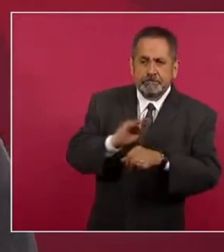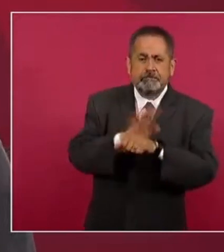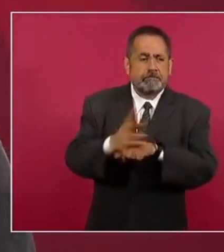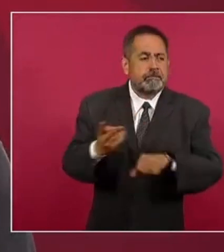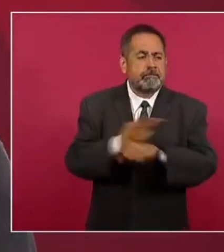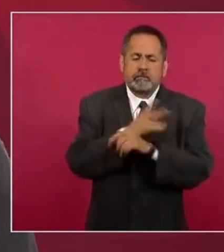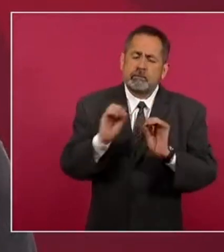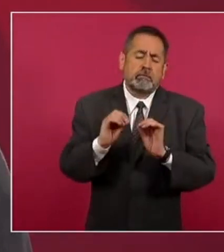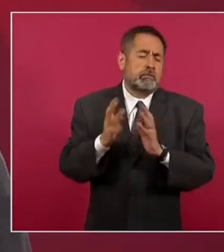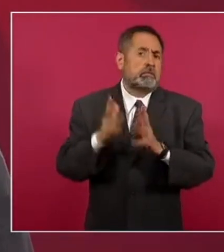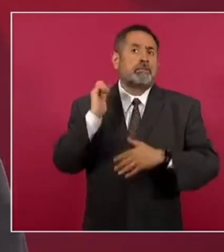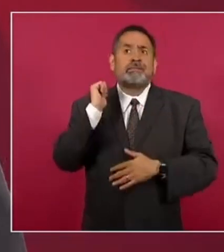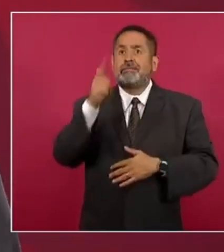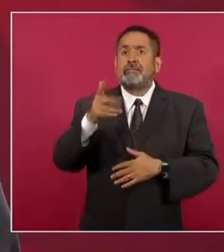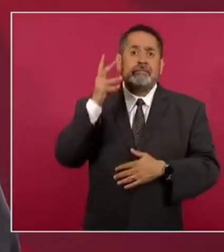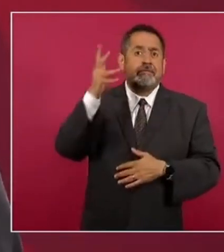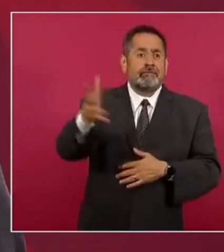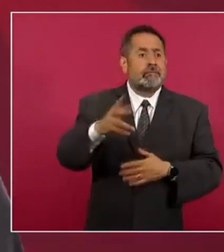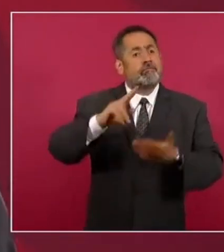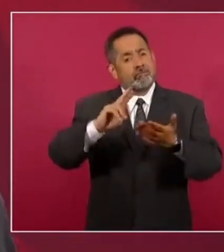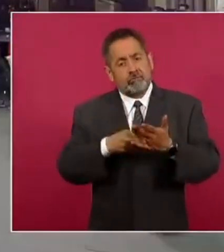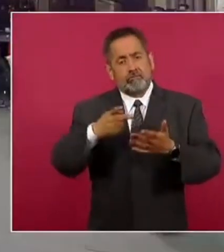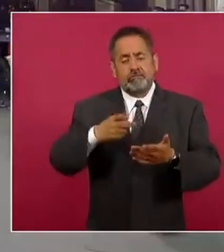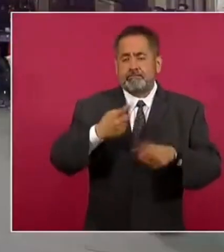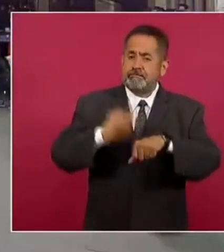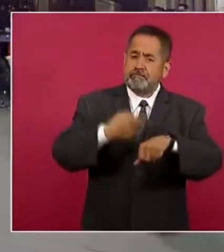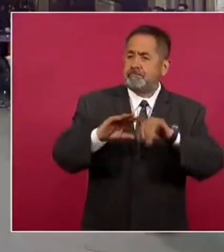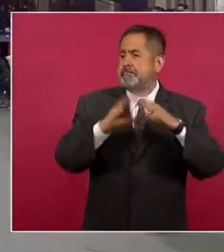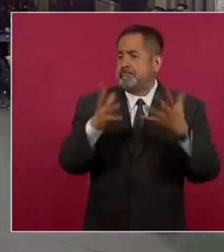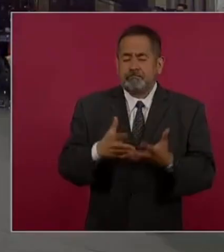otra epidemia y cualquier situación relevante. Muchas gracias.